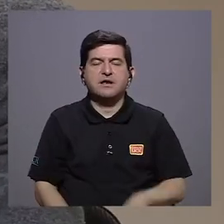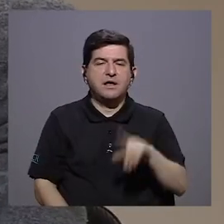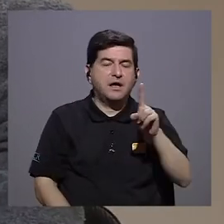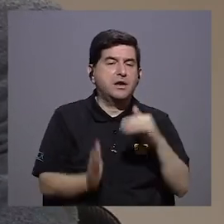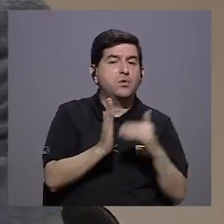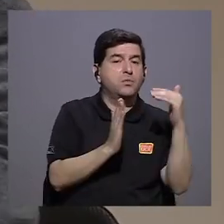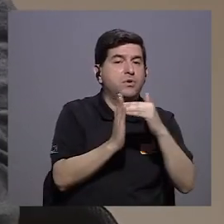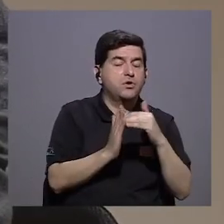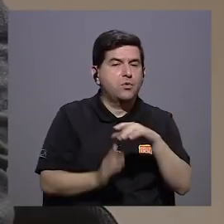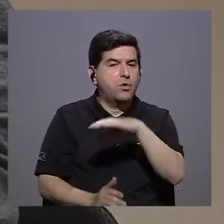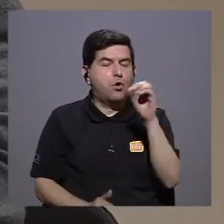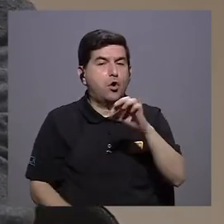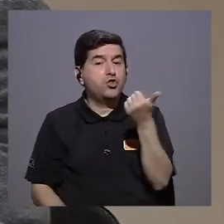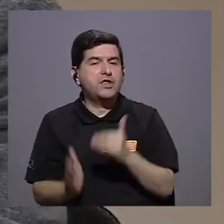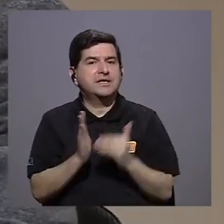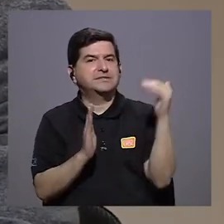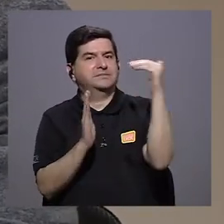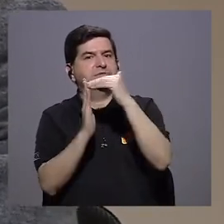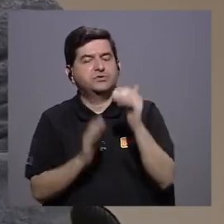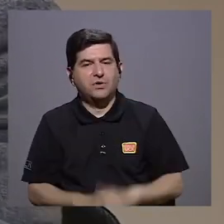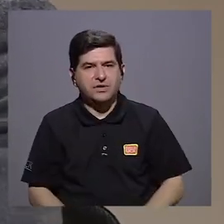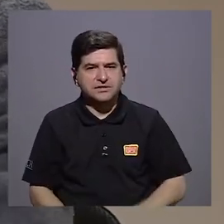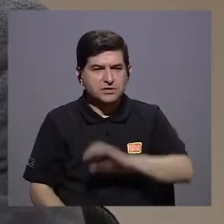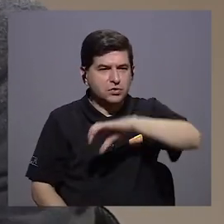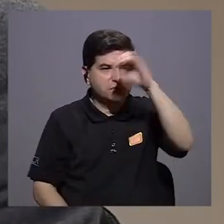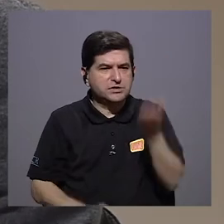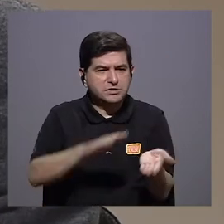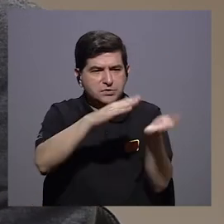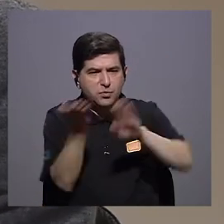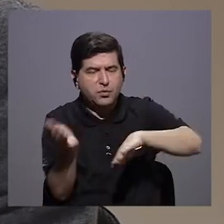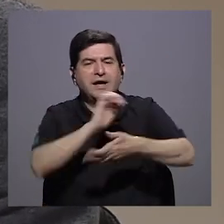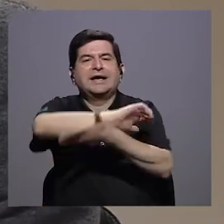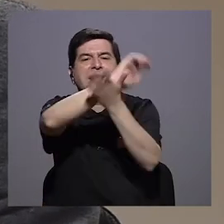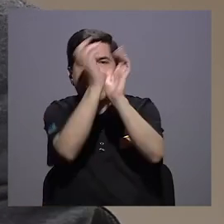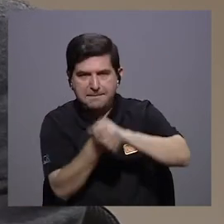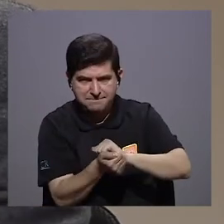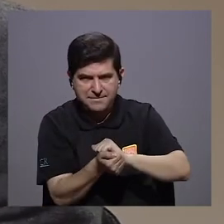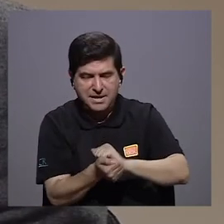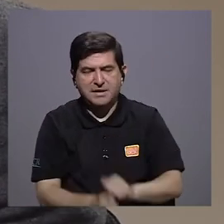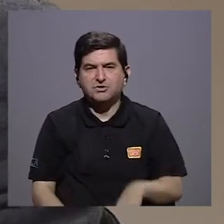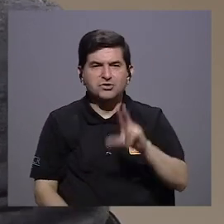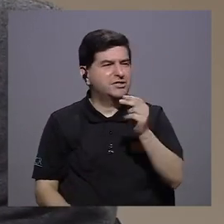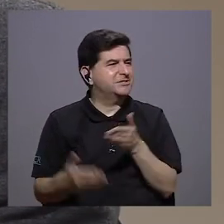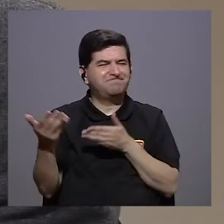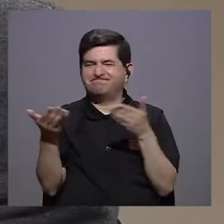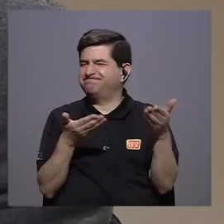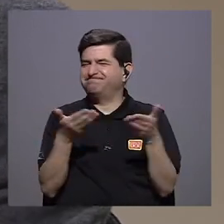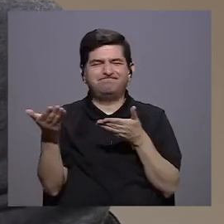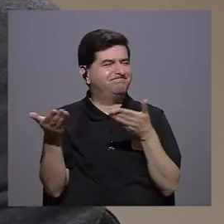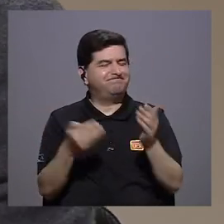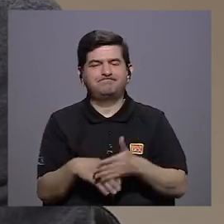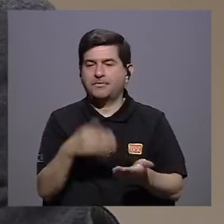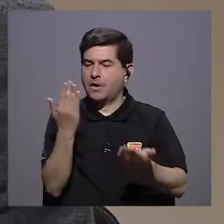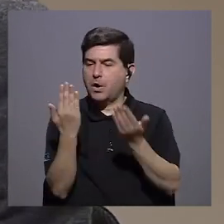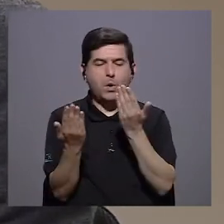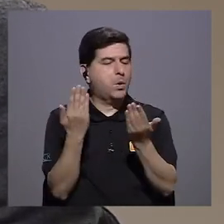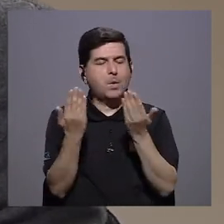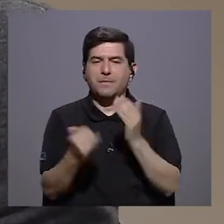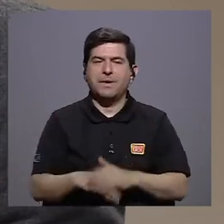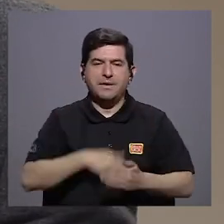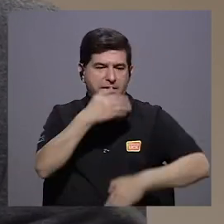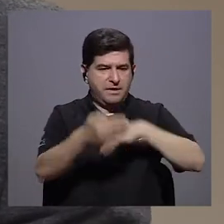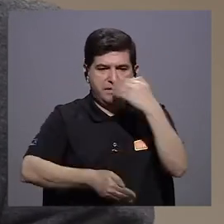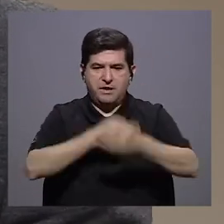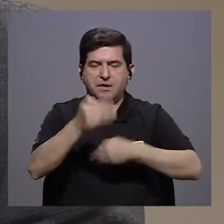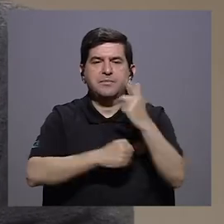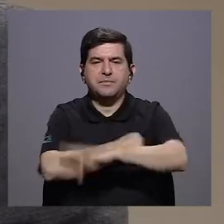entre un millón que 60 mil entre 10 millones. Entonces, la tasa de letalidad va a cambiar mucho. Entonces, en realidad, no nos sirve tanto para comparar cómo